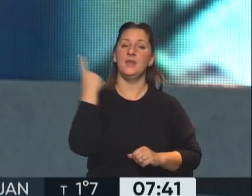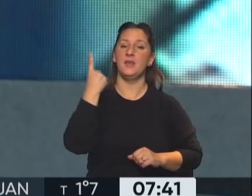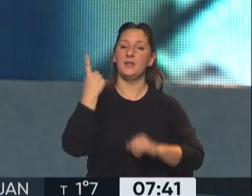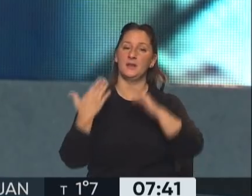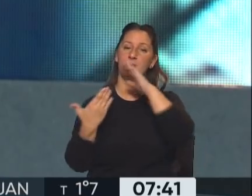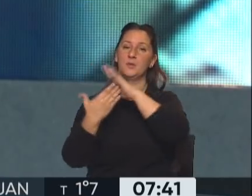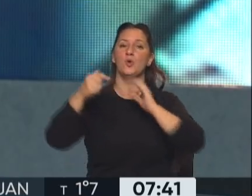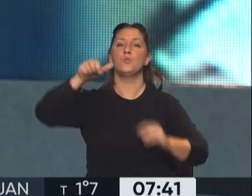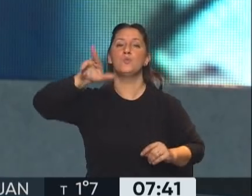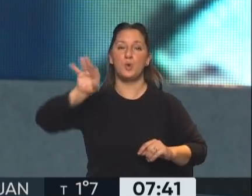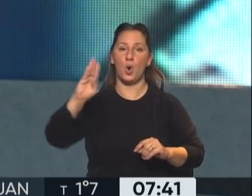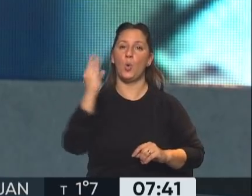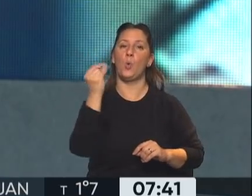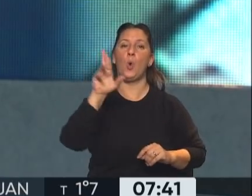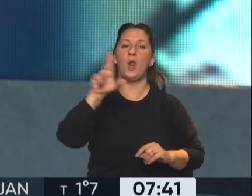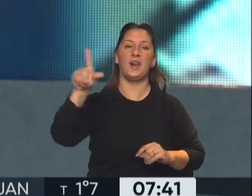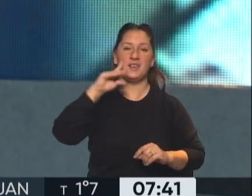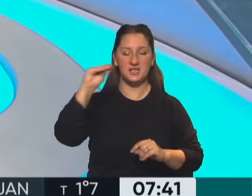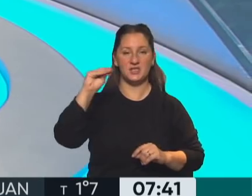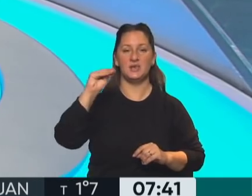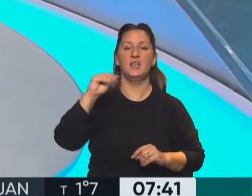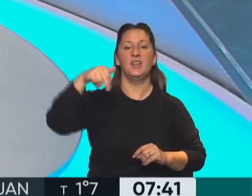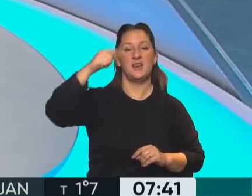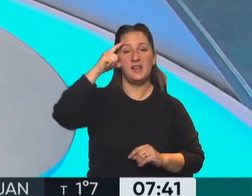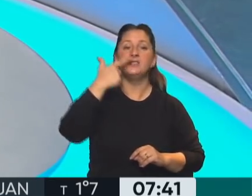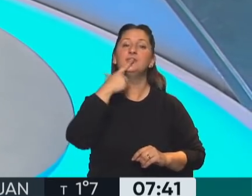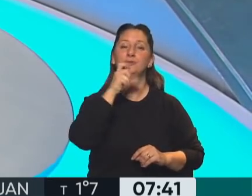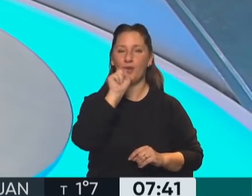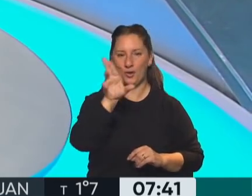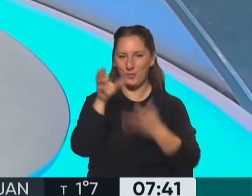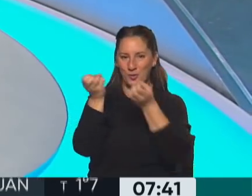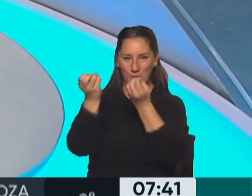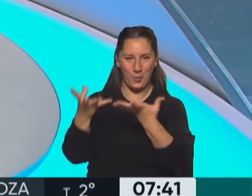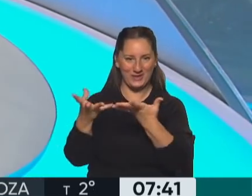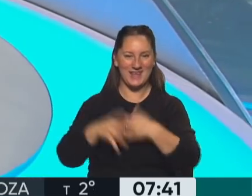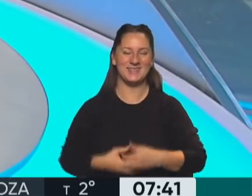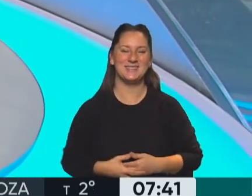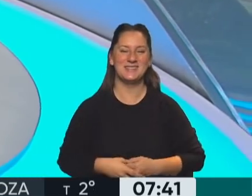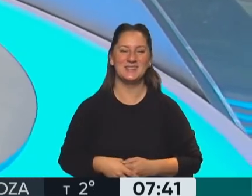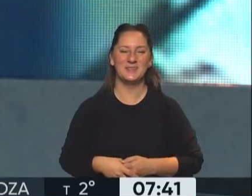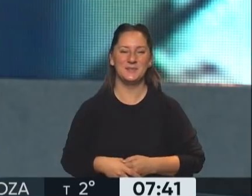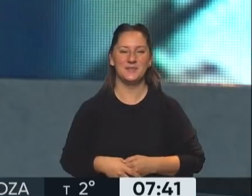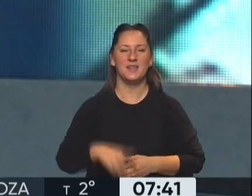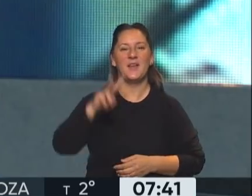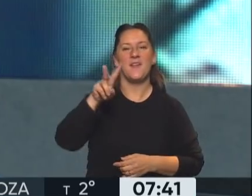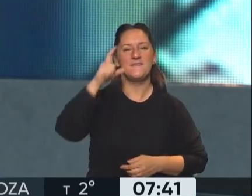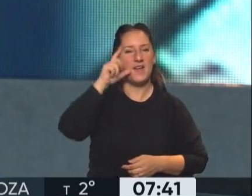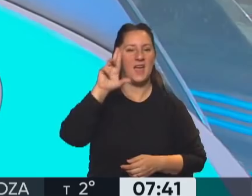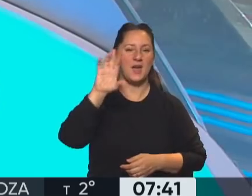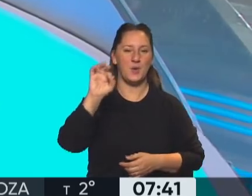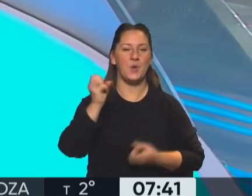del PRO, Patricia Bullrich. Estamos junto con Néstor Espósito, a quien ya saludamos. ¿Qué tal, Néstor? Muy buen día. ¿Qué tal? Buen día. Y a Vero Urriola Veitia.